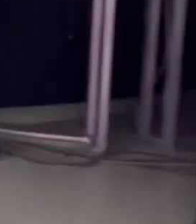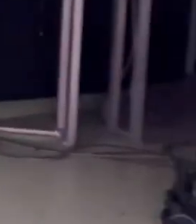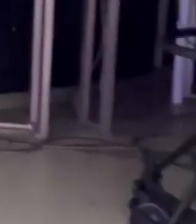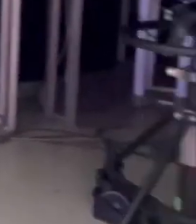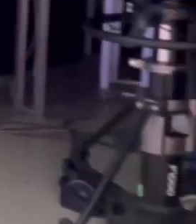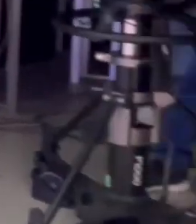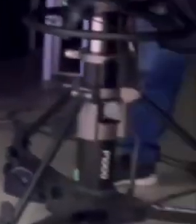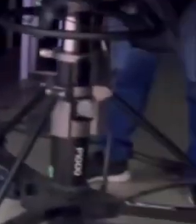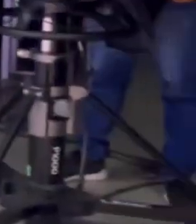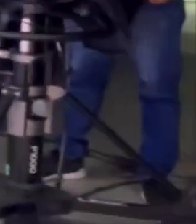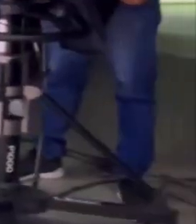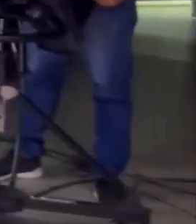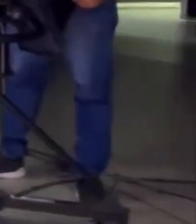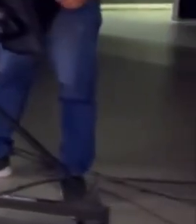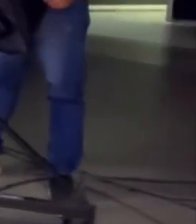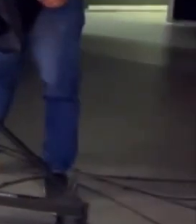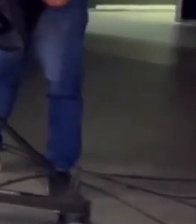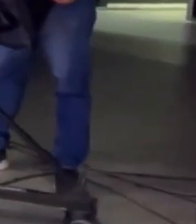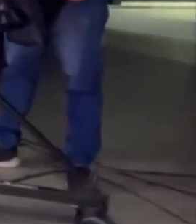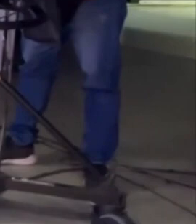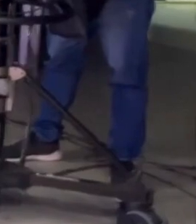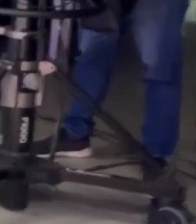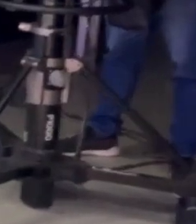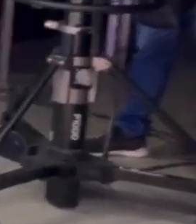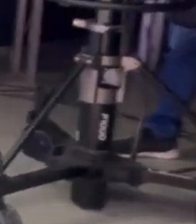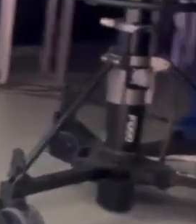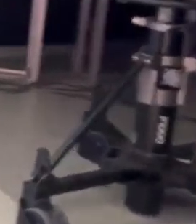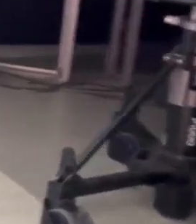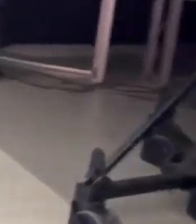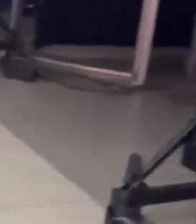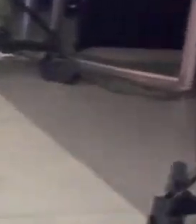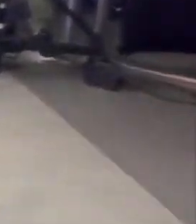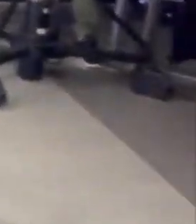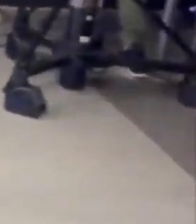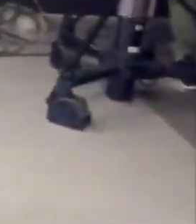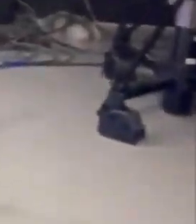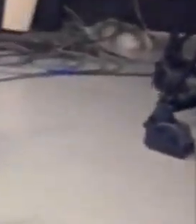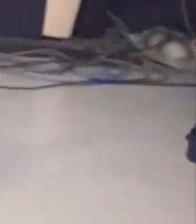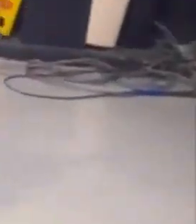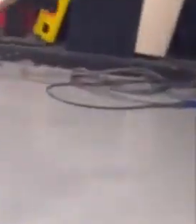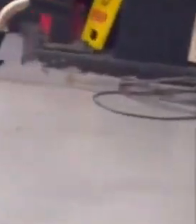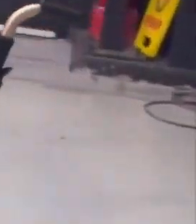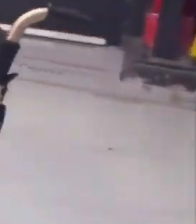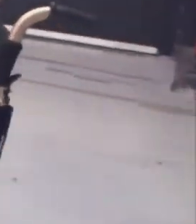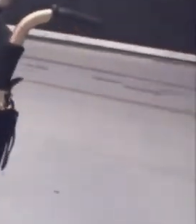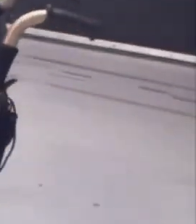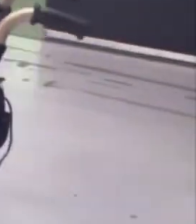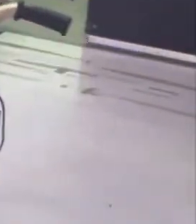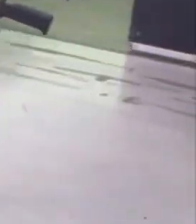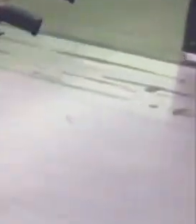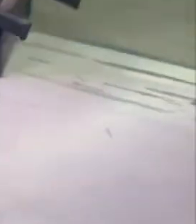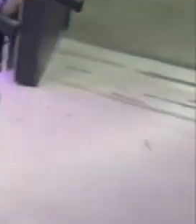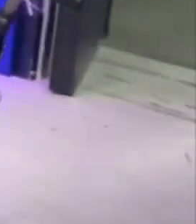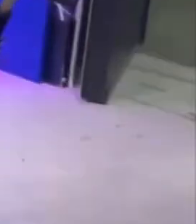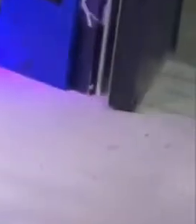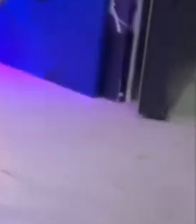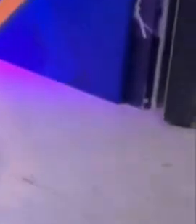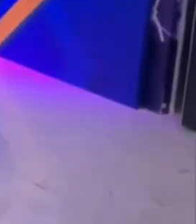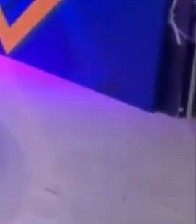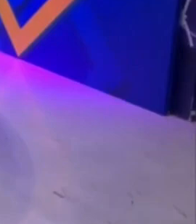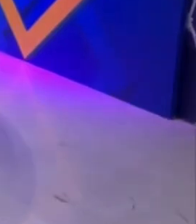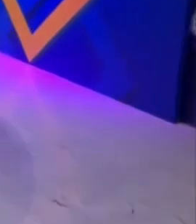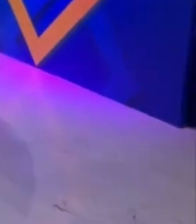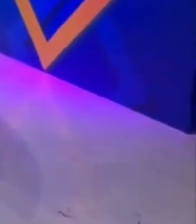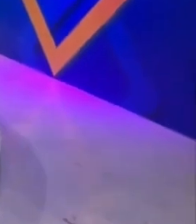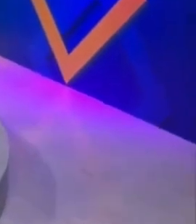Hola Hola Hoy con un programa espectacular Hermoso Como siempre Hola Gina ¿Qué tal? ¿Cómo